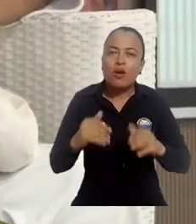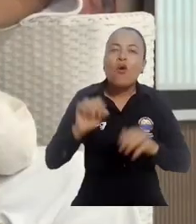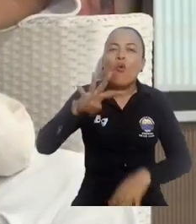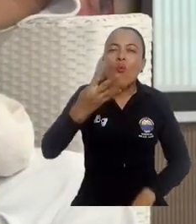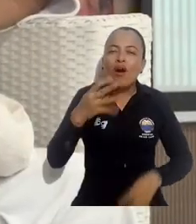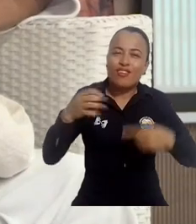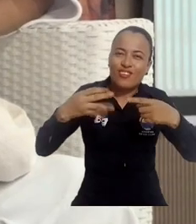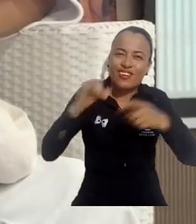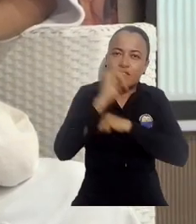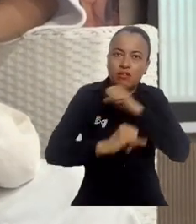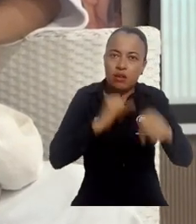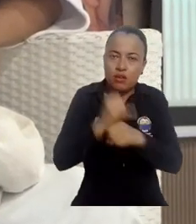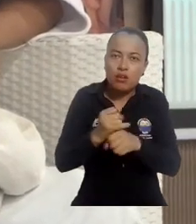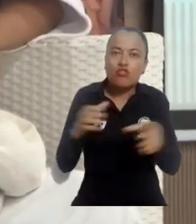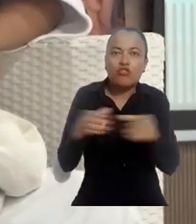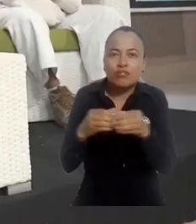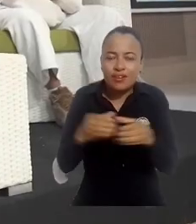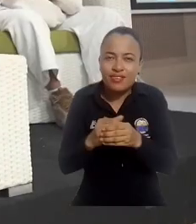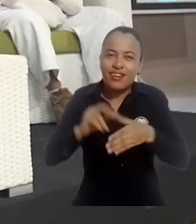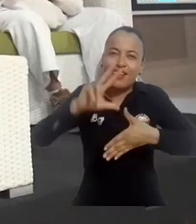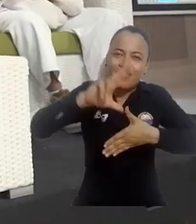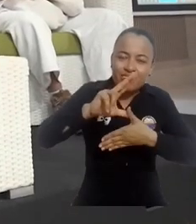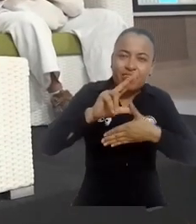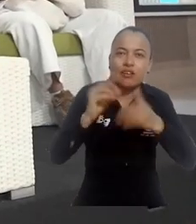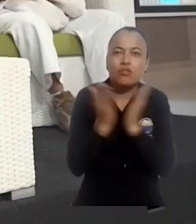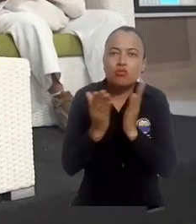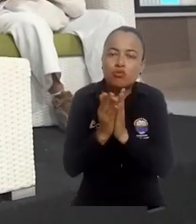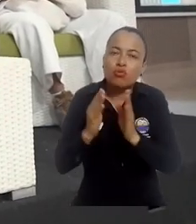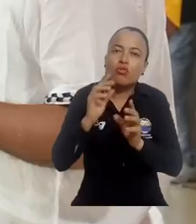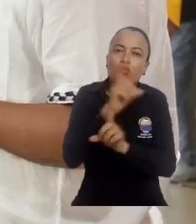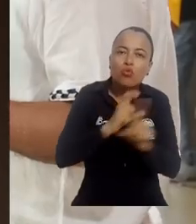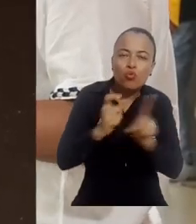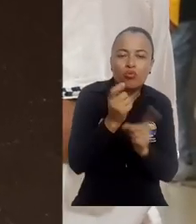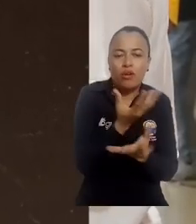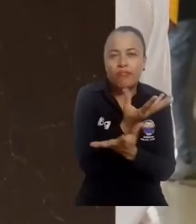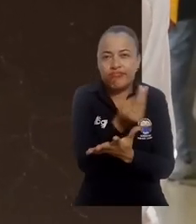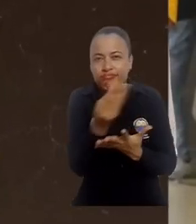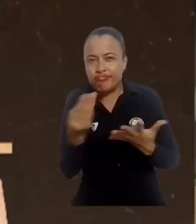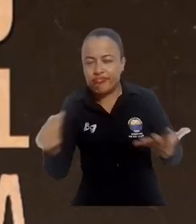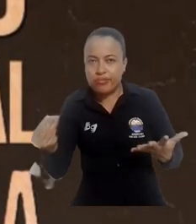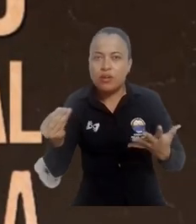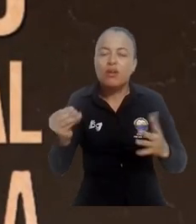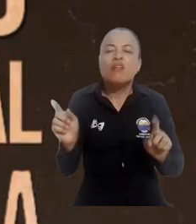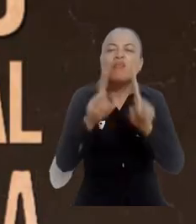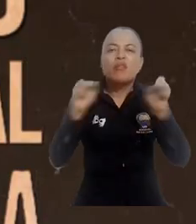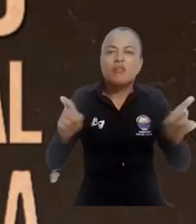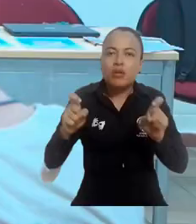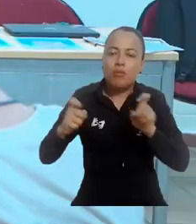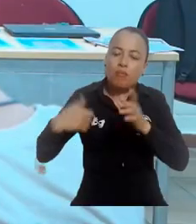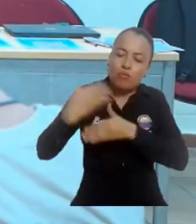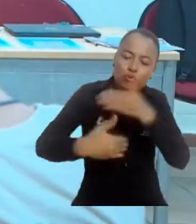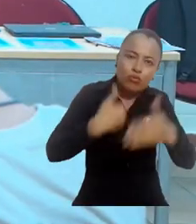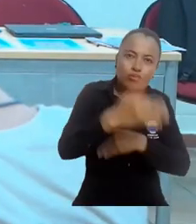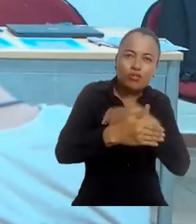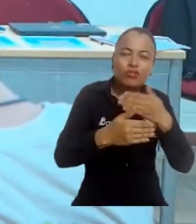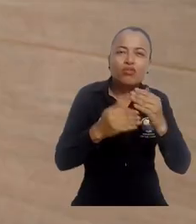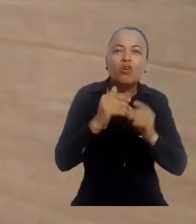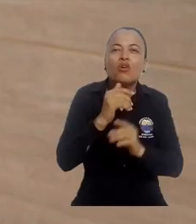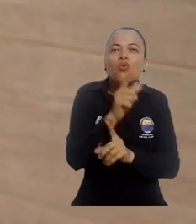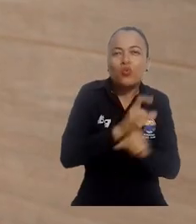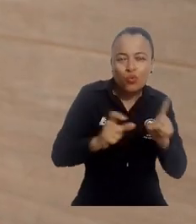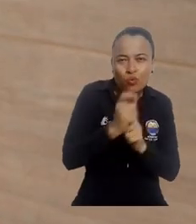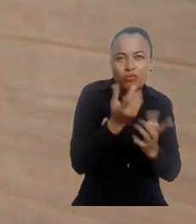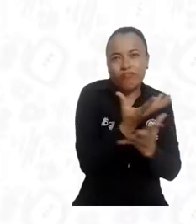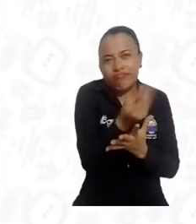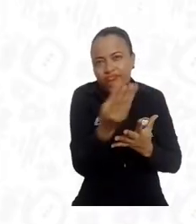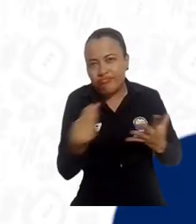del IV Congreso Internacional de la Sociedad Latinoamericana de Estudios Interculturales, titulado Procesos Interculturales en los Territorios de